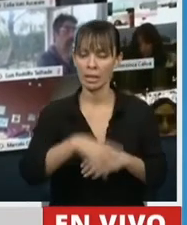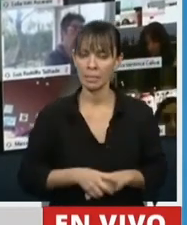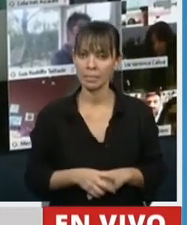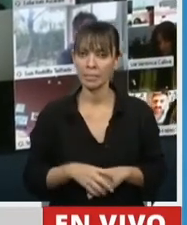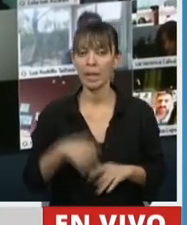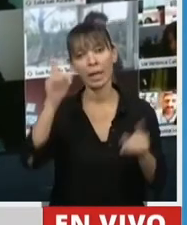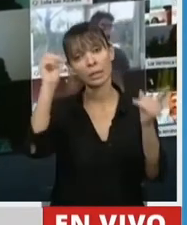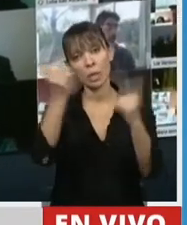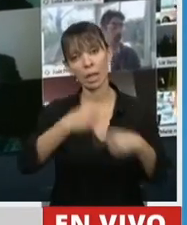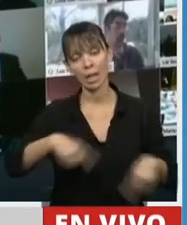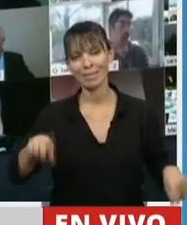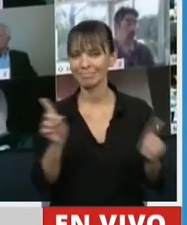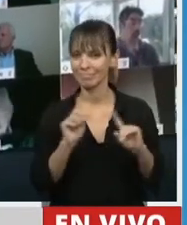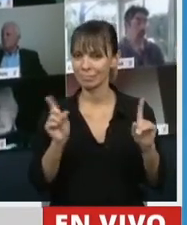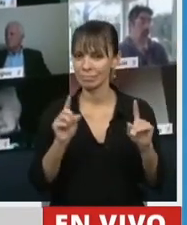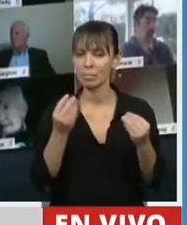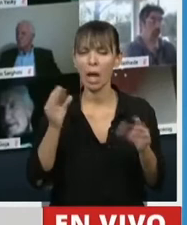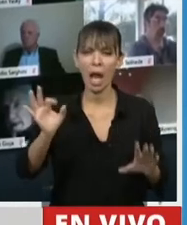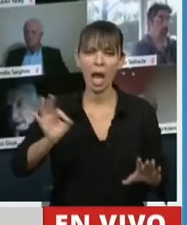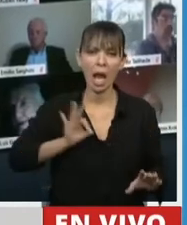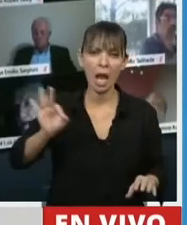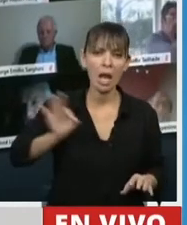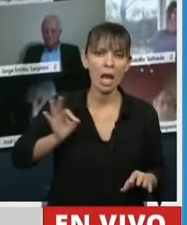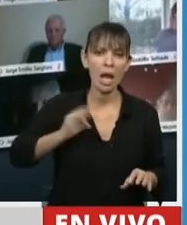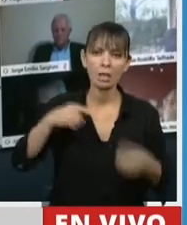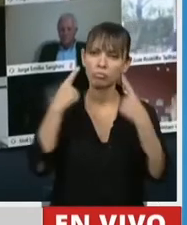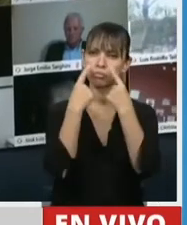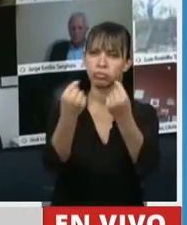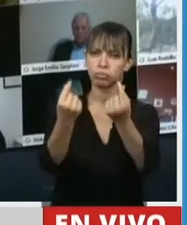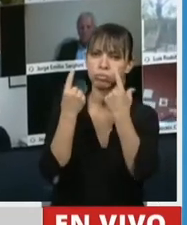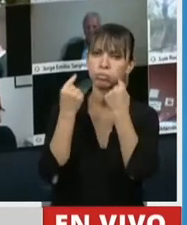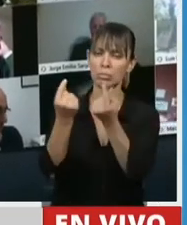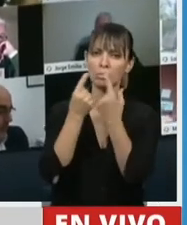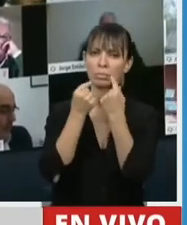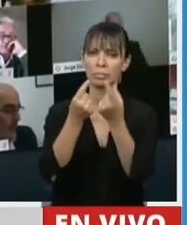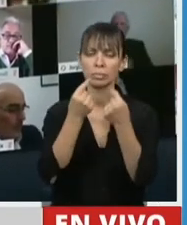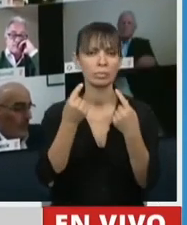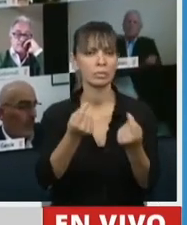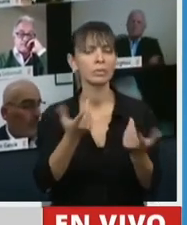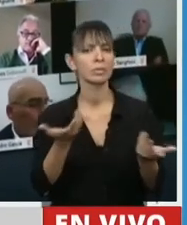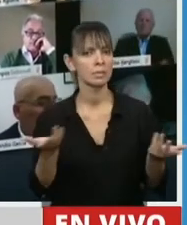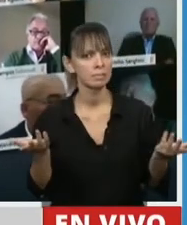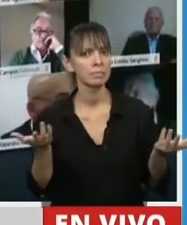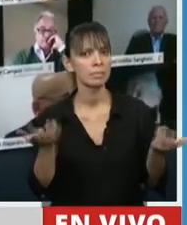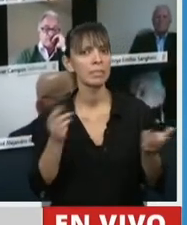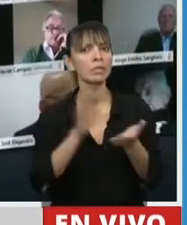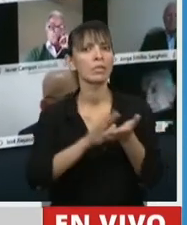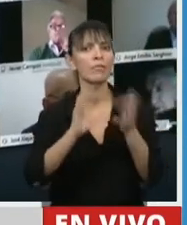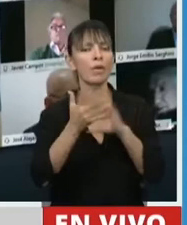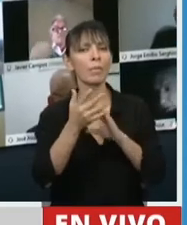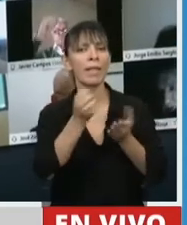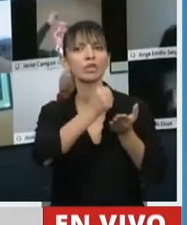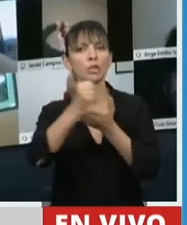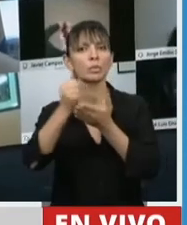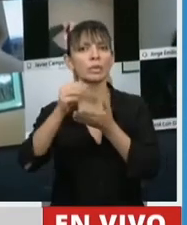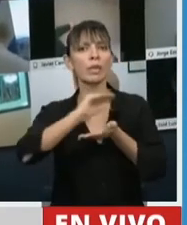casualidad porque hace años y años que venimos reclamando igualitario en el reparto de los subsidios